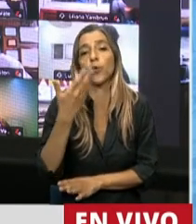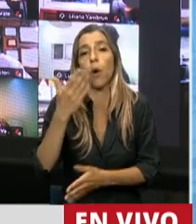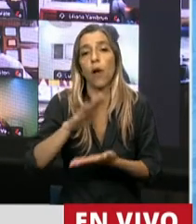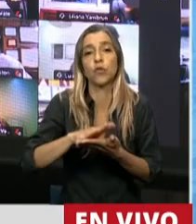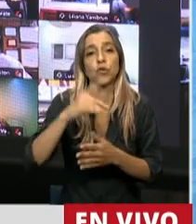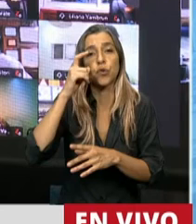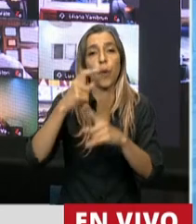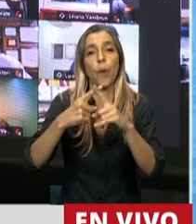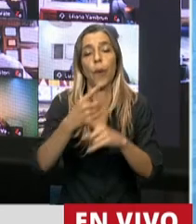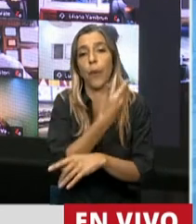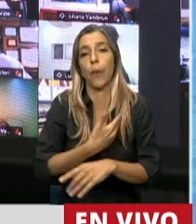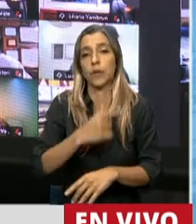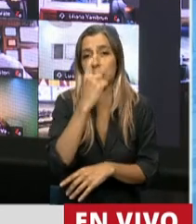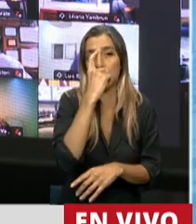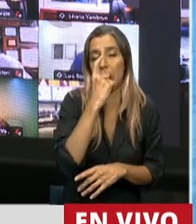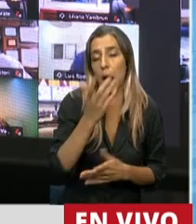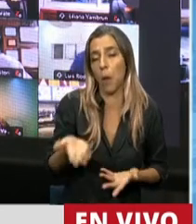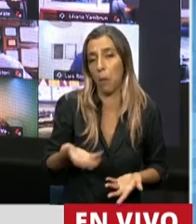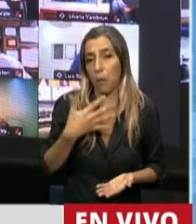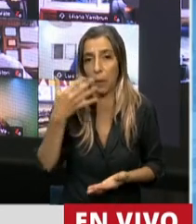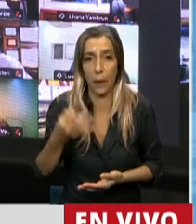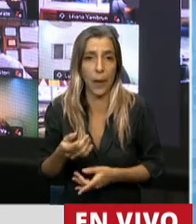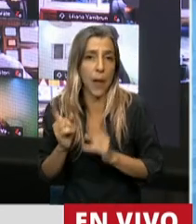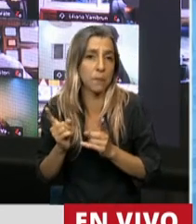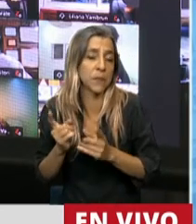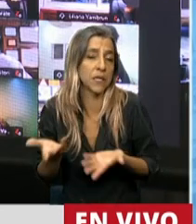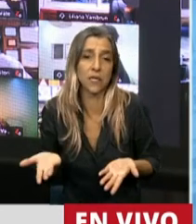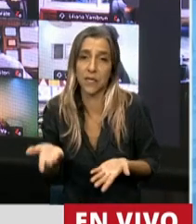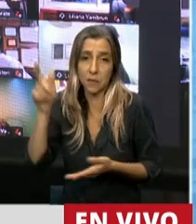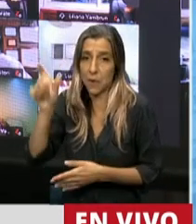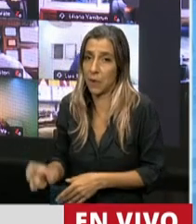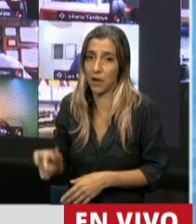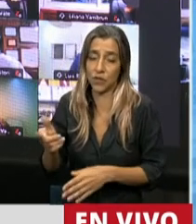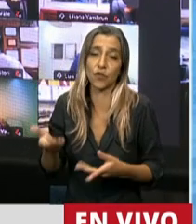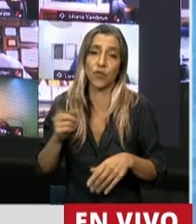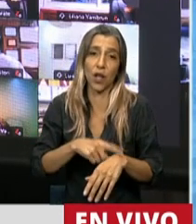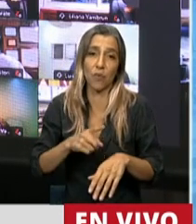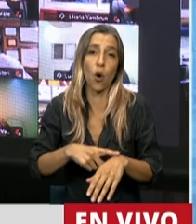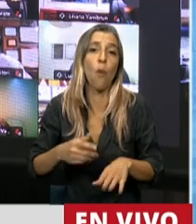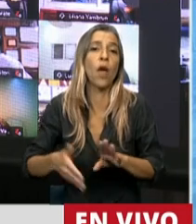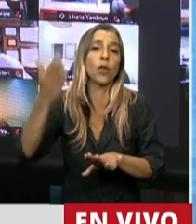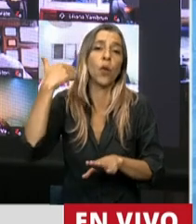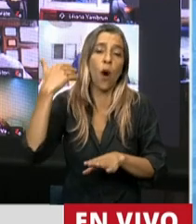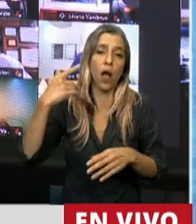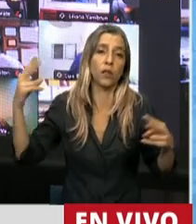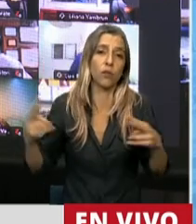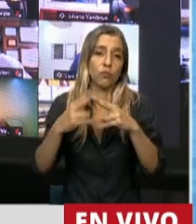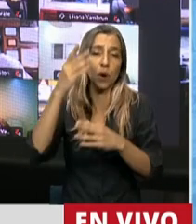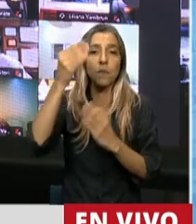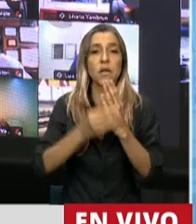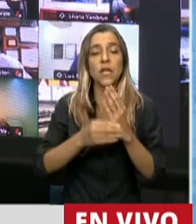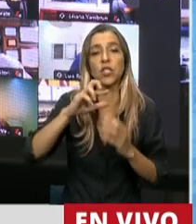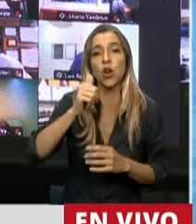cuando pasaba, es el mismo que recibió en una cena de gala al entonces Ministro Pampuro de Defensa,